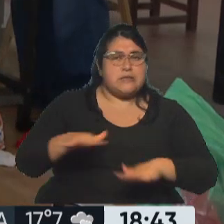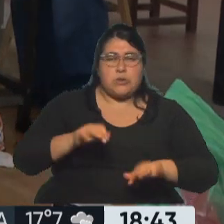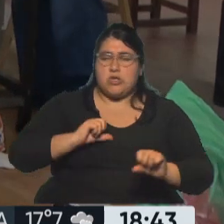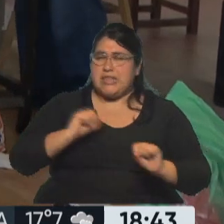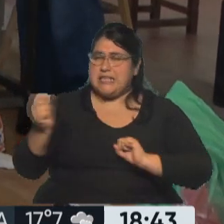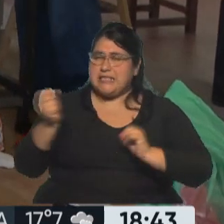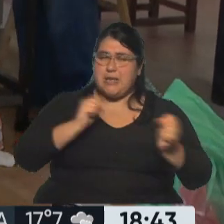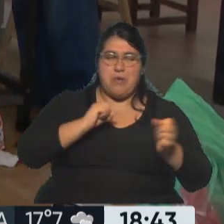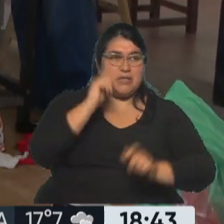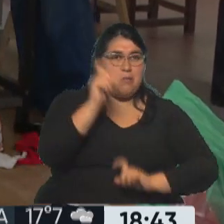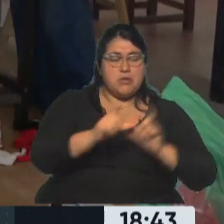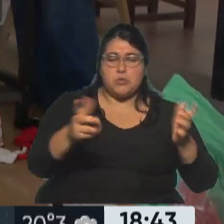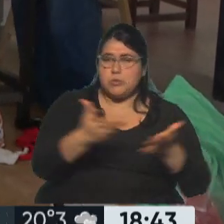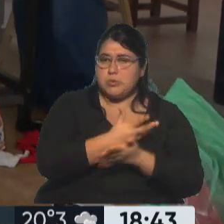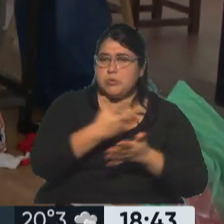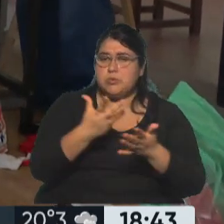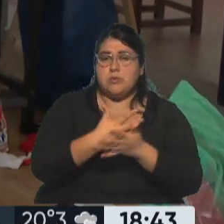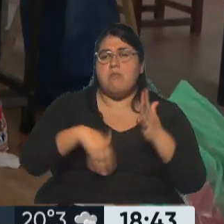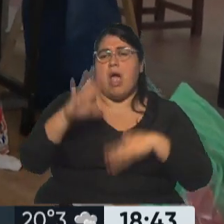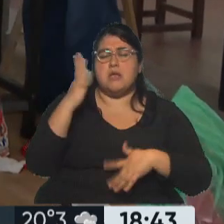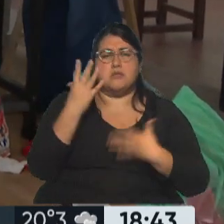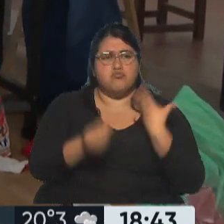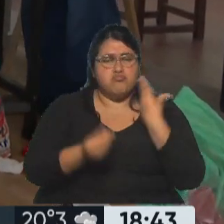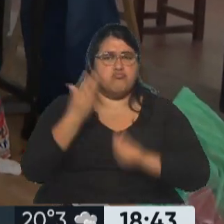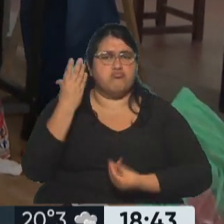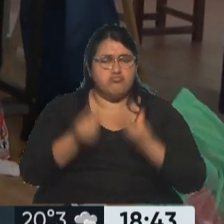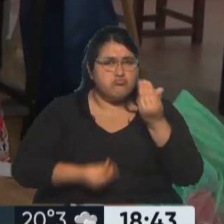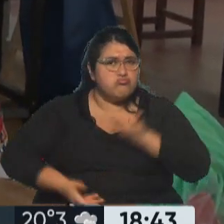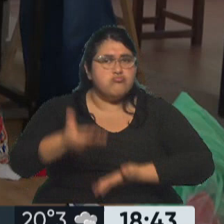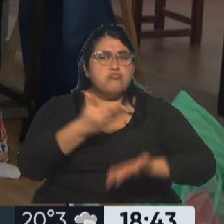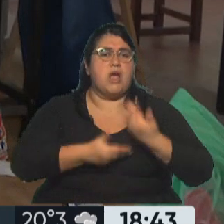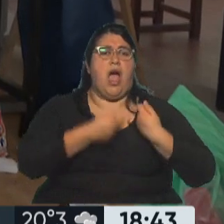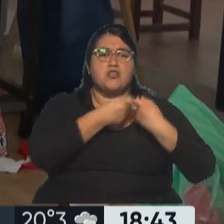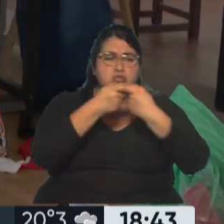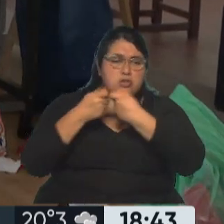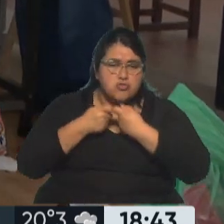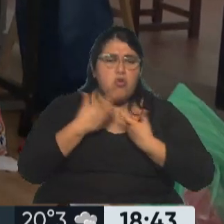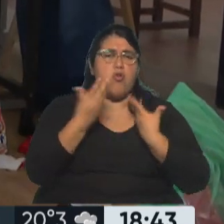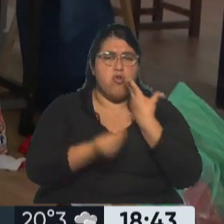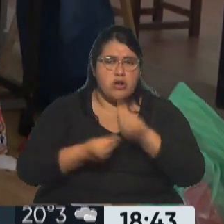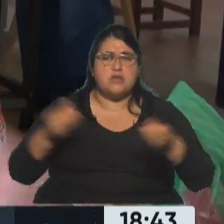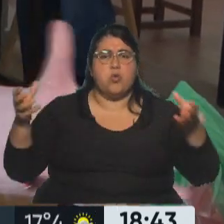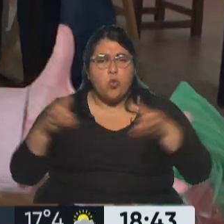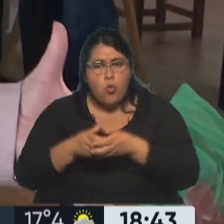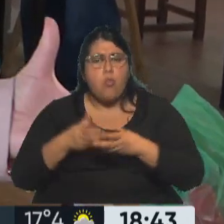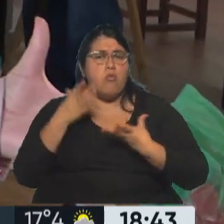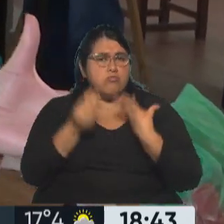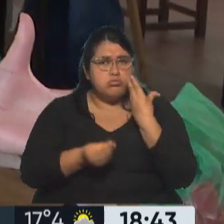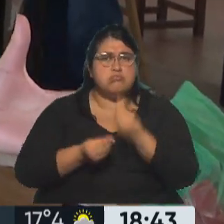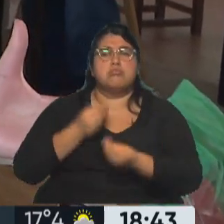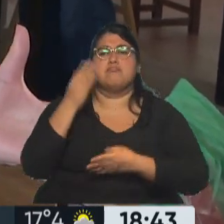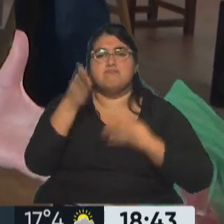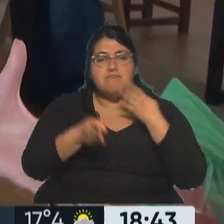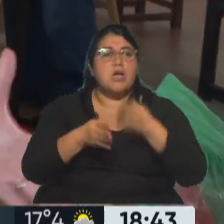viviendo la gente, existe la solidaridad y también muchas organizaciones sociales, movimientos, van al